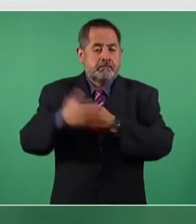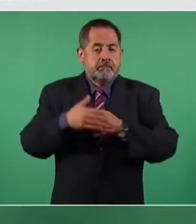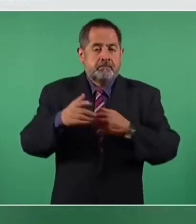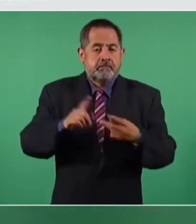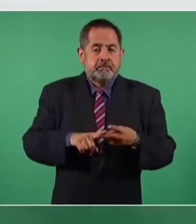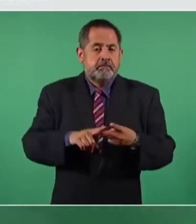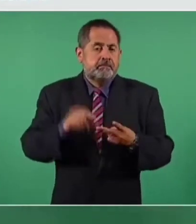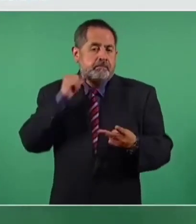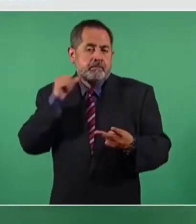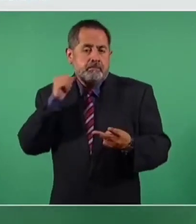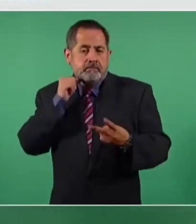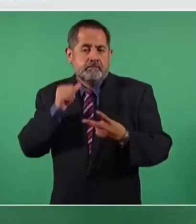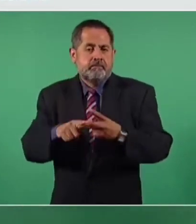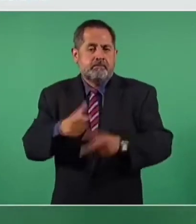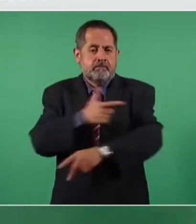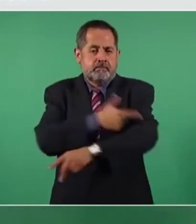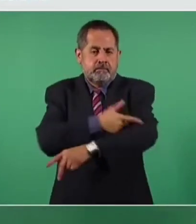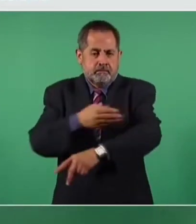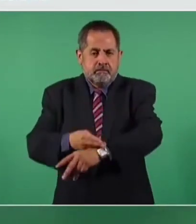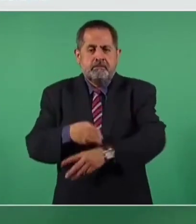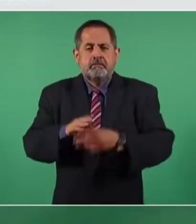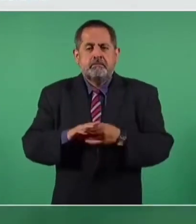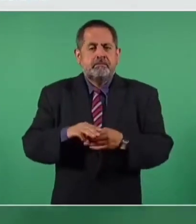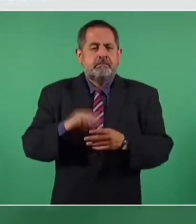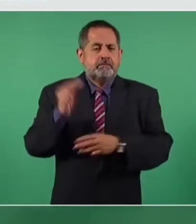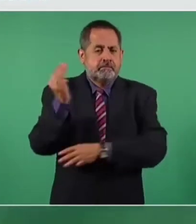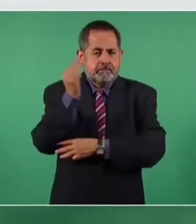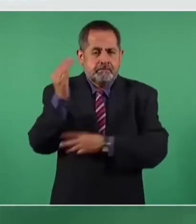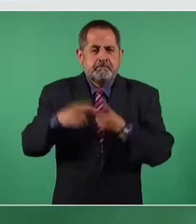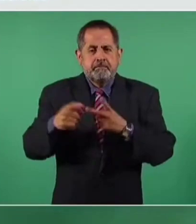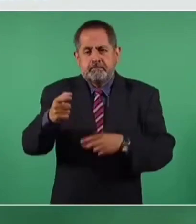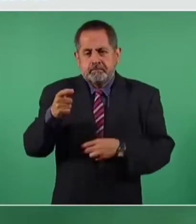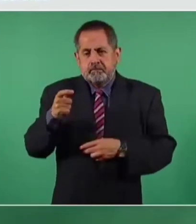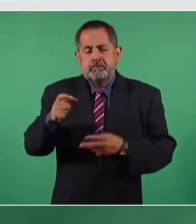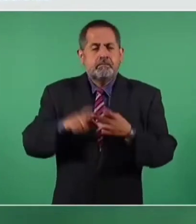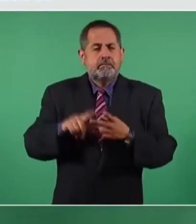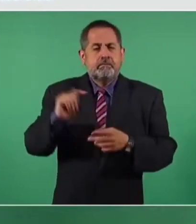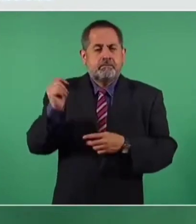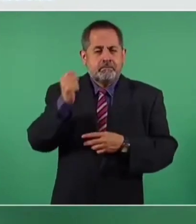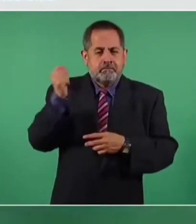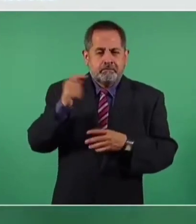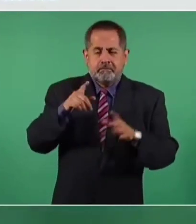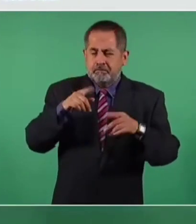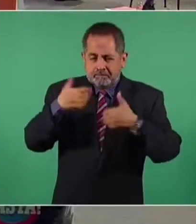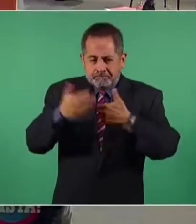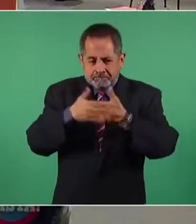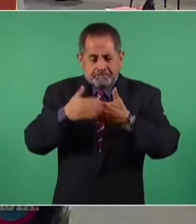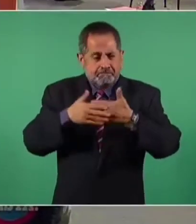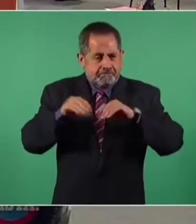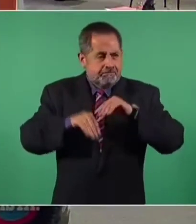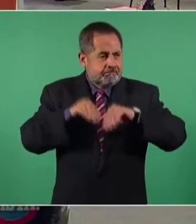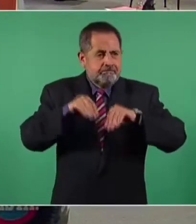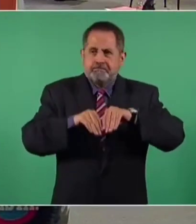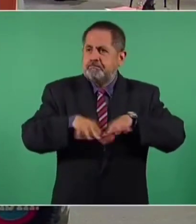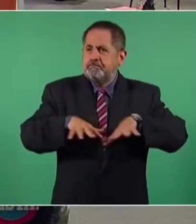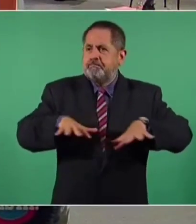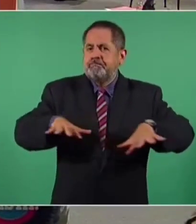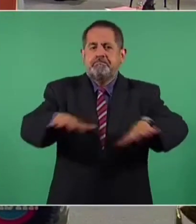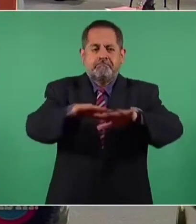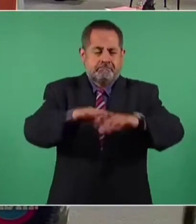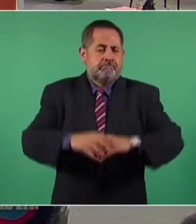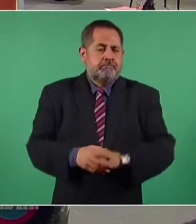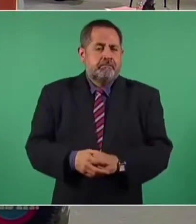Madero, Milpaltas, Xochimilco y Tláhuac. Y posteriormente, iremos incluyendo las demás alcaldías.